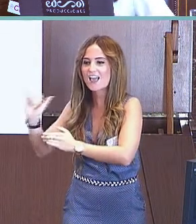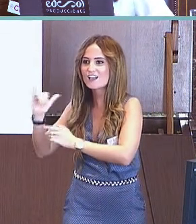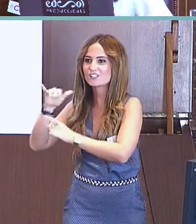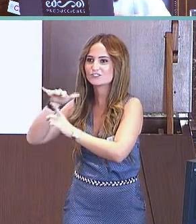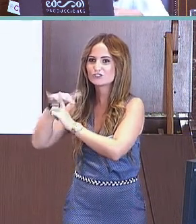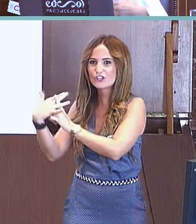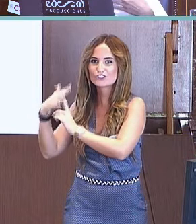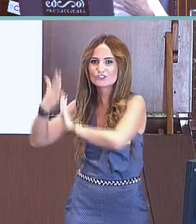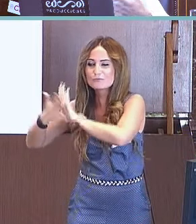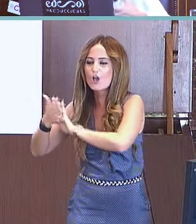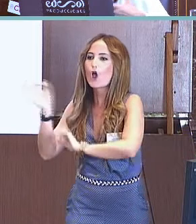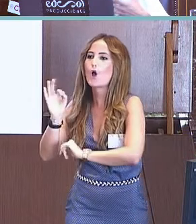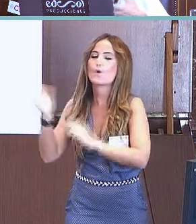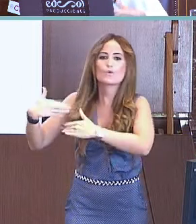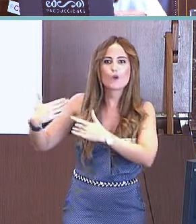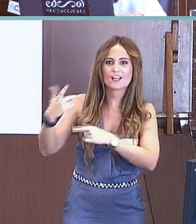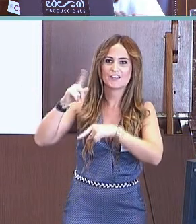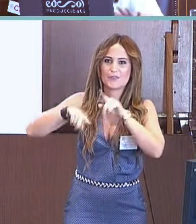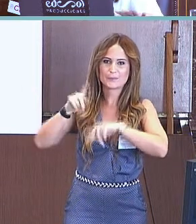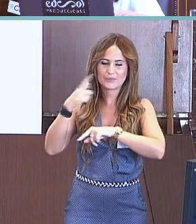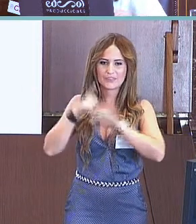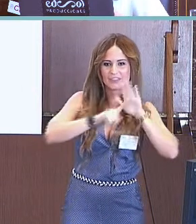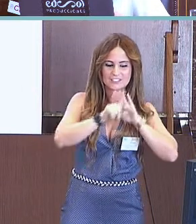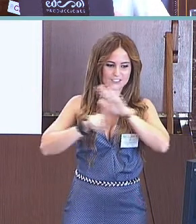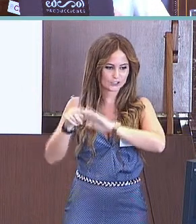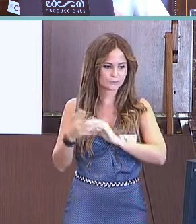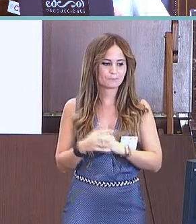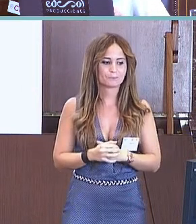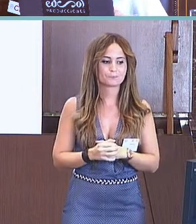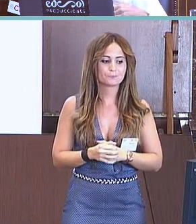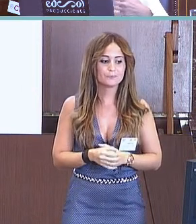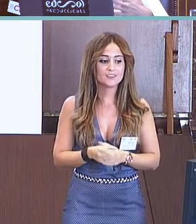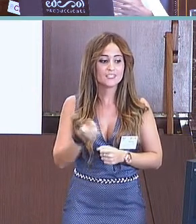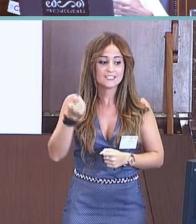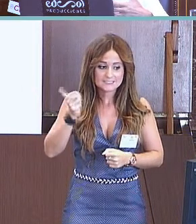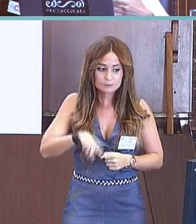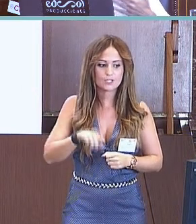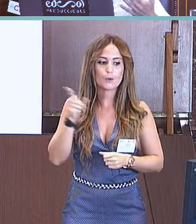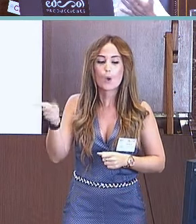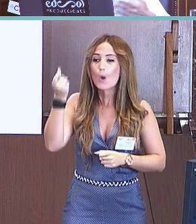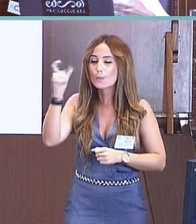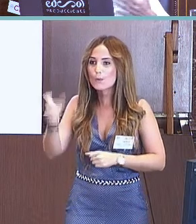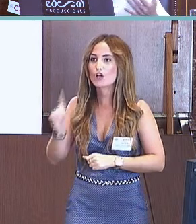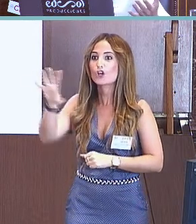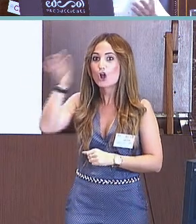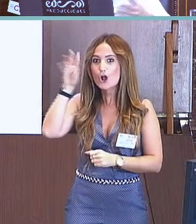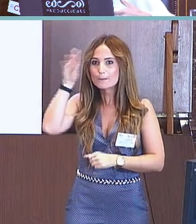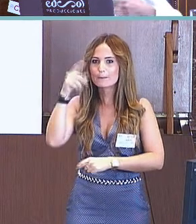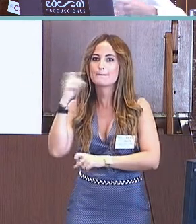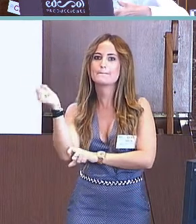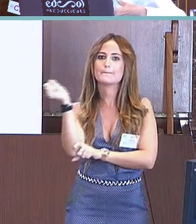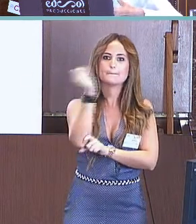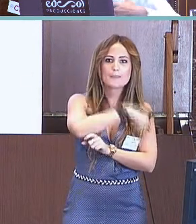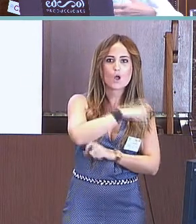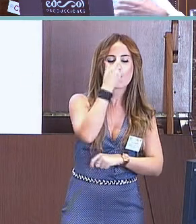estudio es que hay, de nuevo, una gran variabilidad individual, que el vocabulario, en lengua de signos